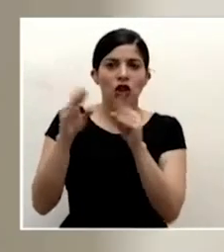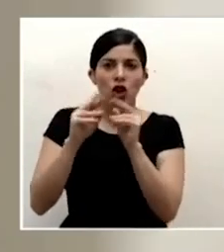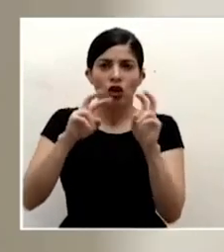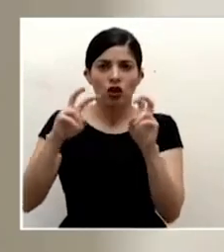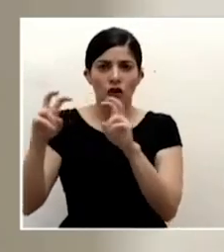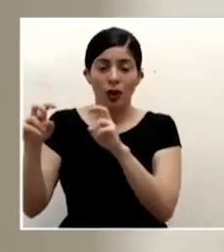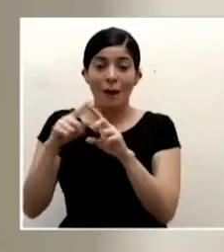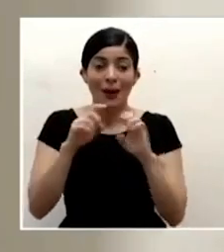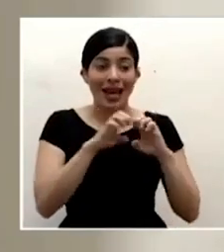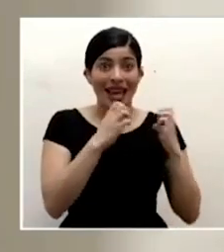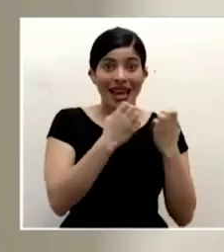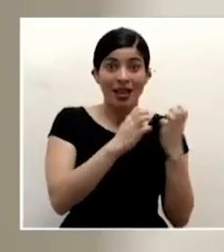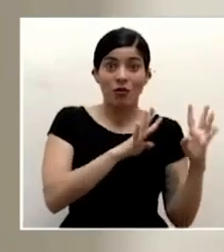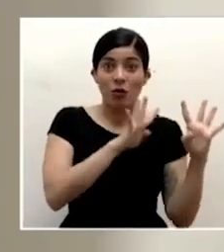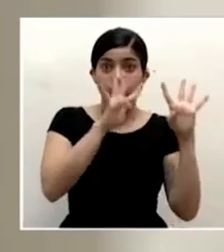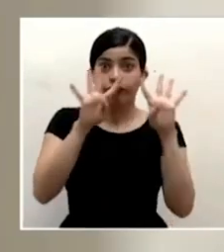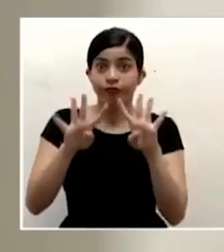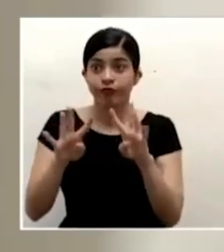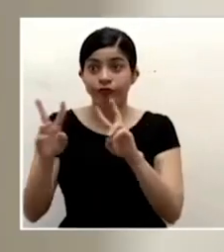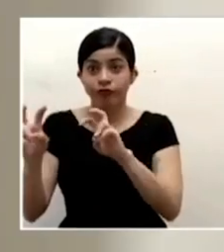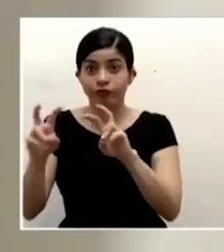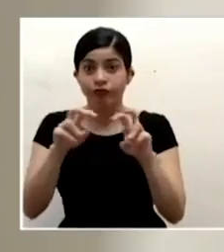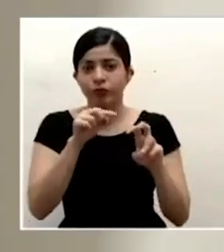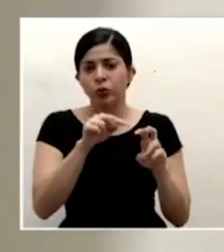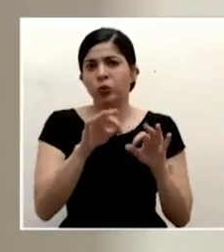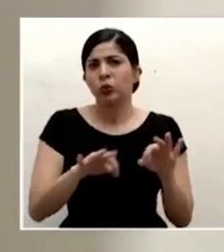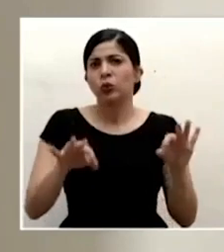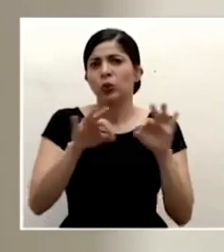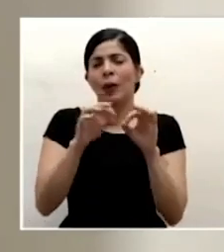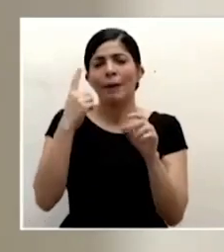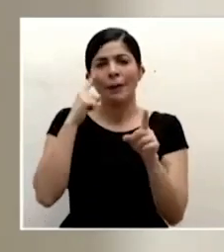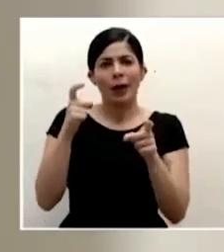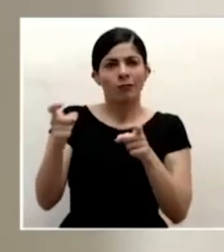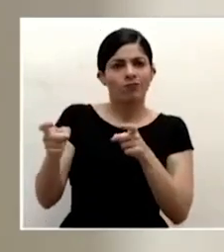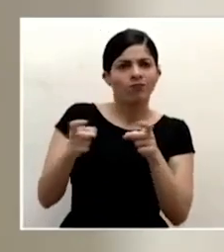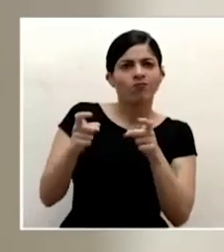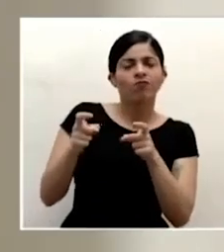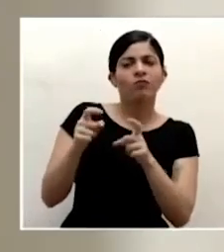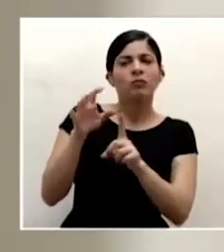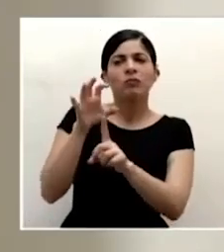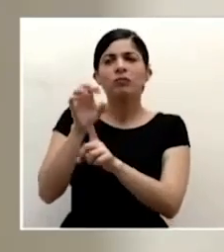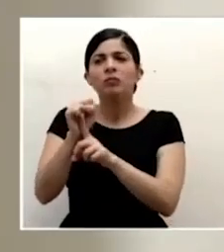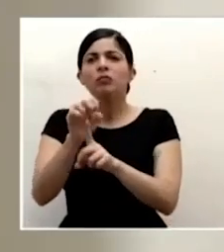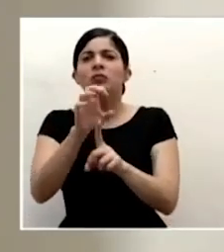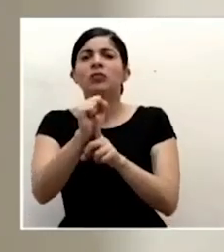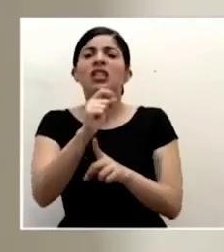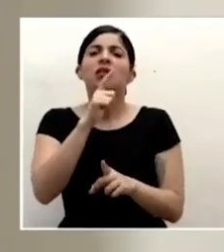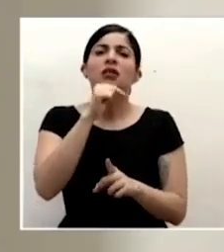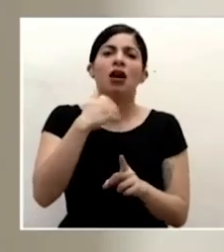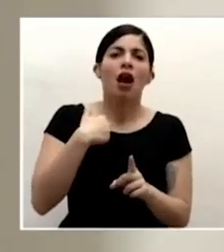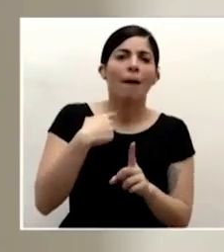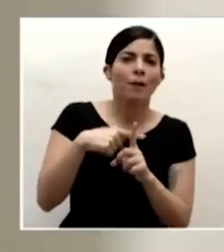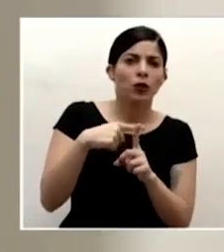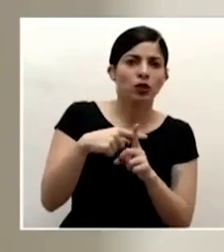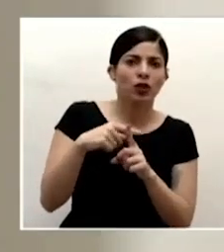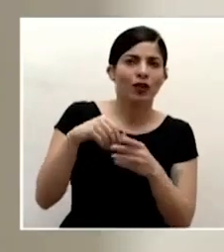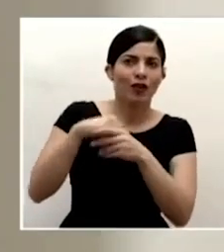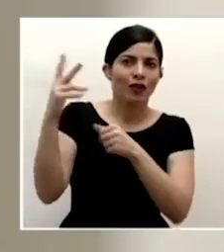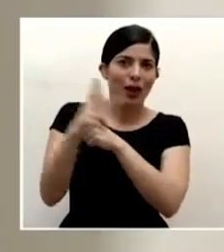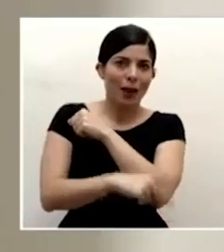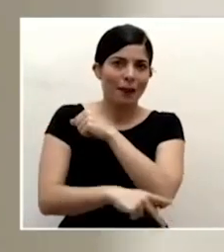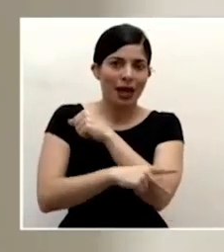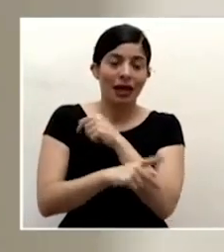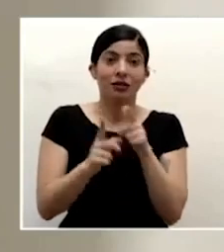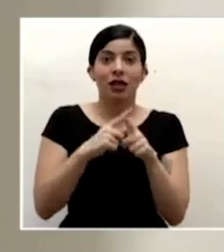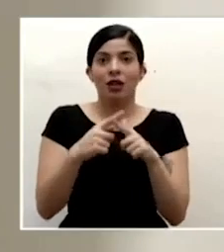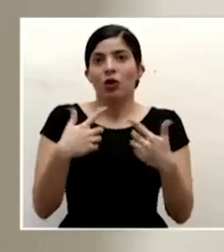indispensable como una barrera de contención identificación de los casos positivos importados así que felicitamos